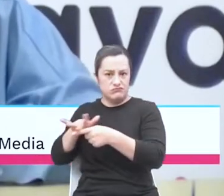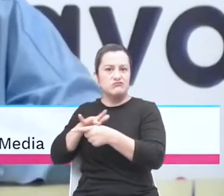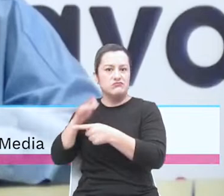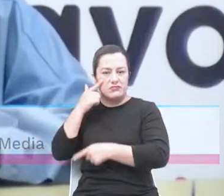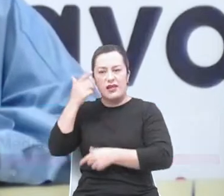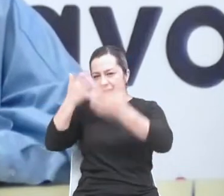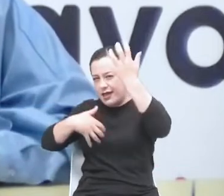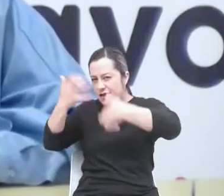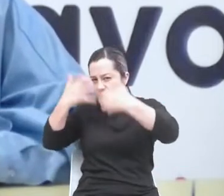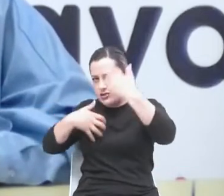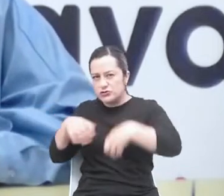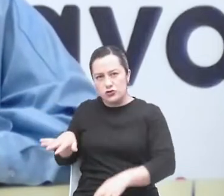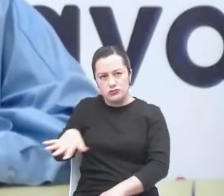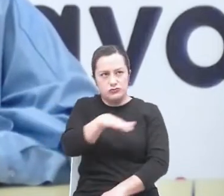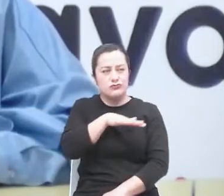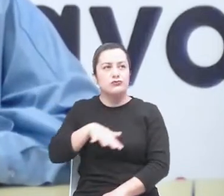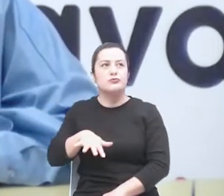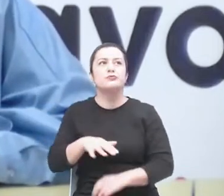evaluación